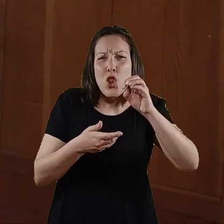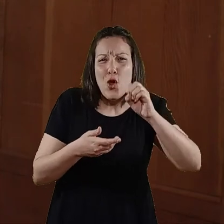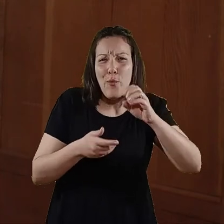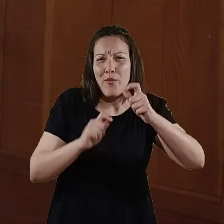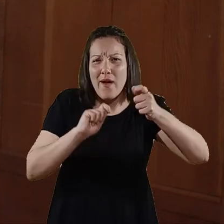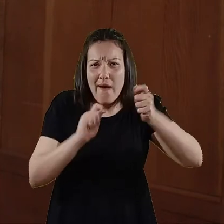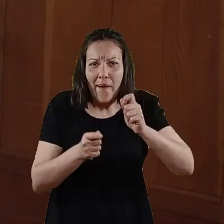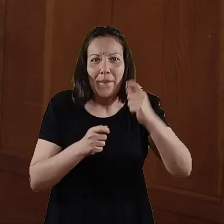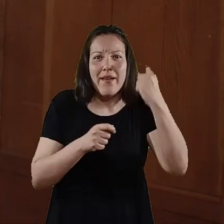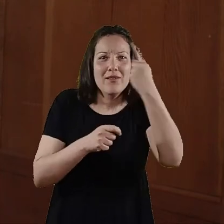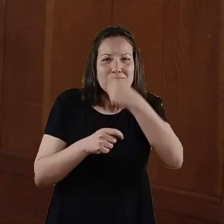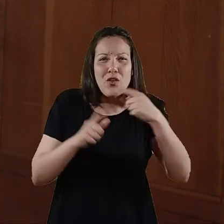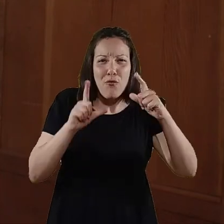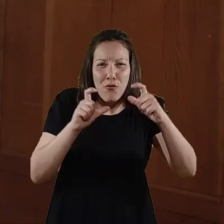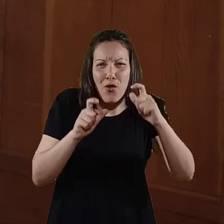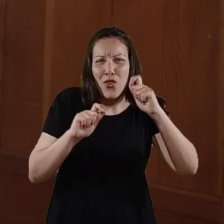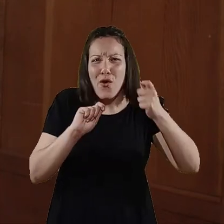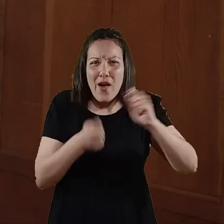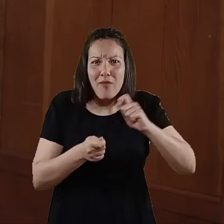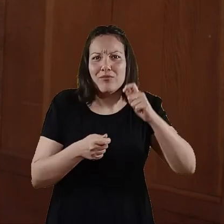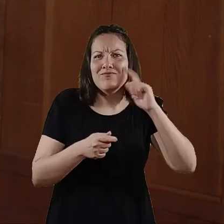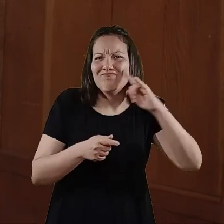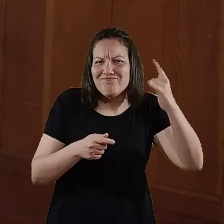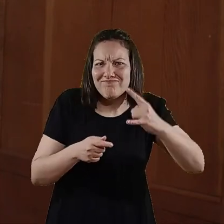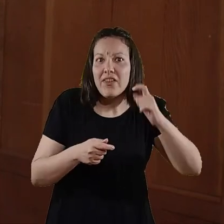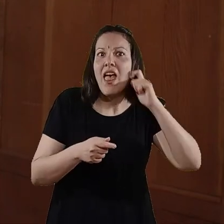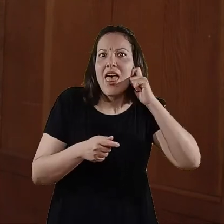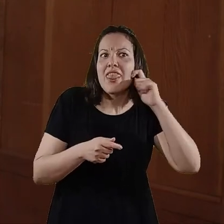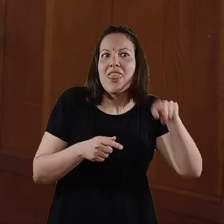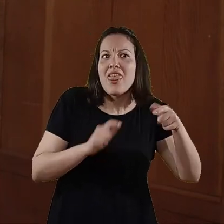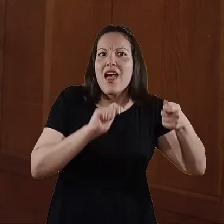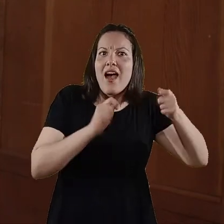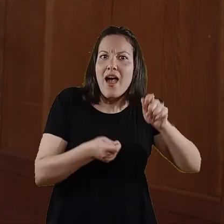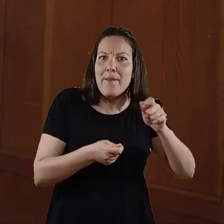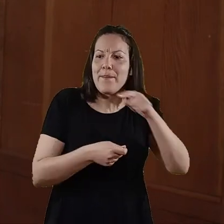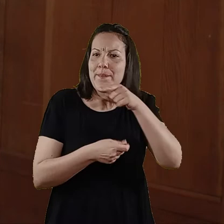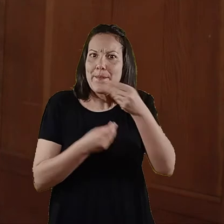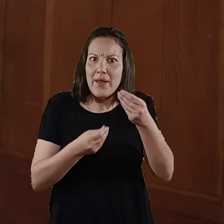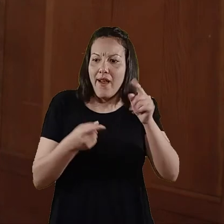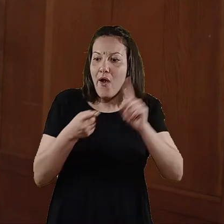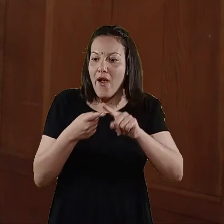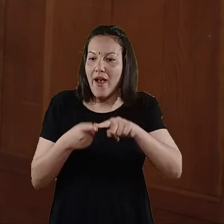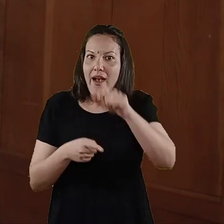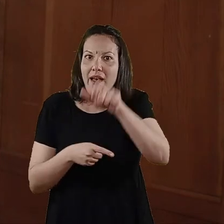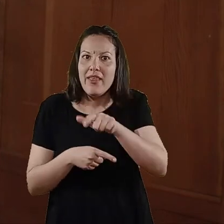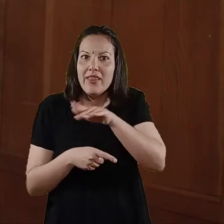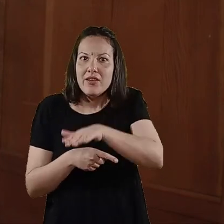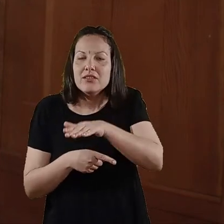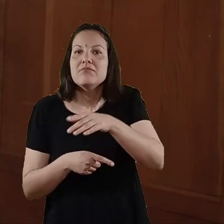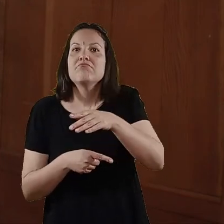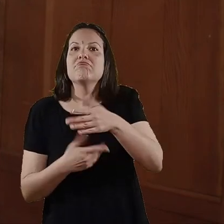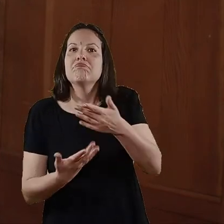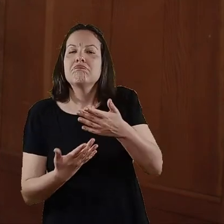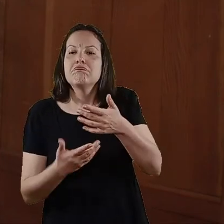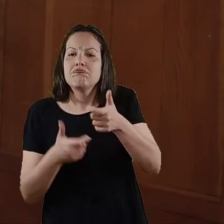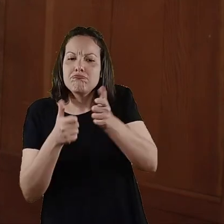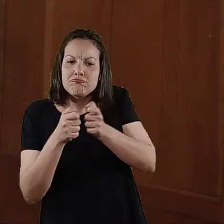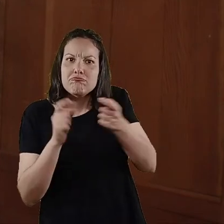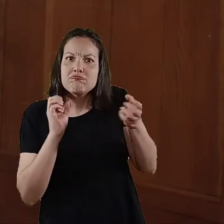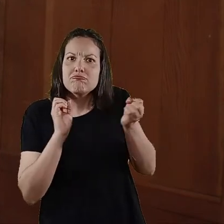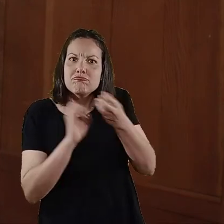hasta su fotografía, cambia su edad para que justamente ese niño que está del otro lado, la niña del otro lado del